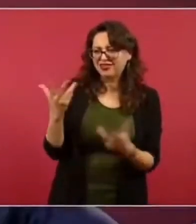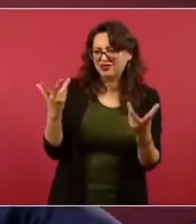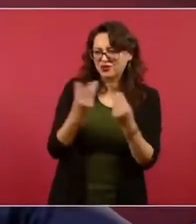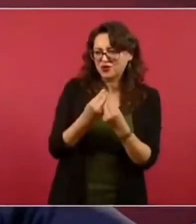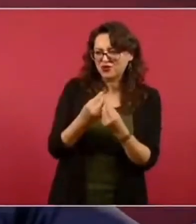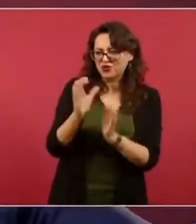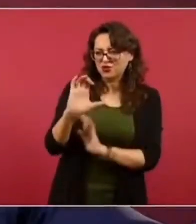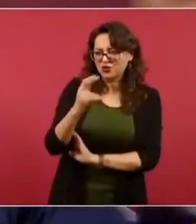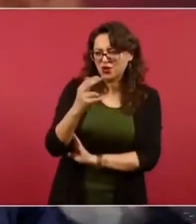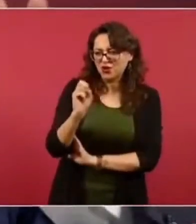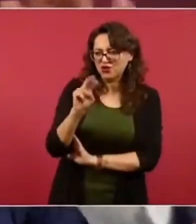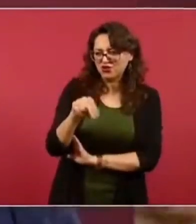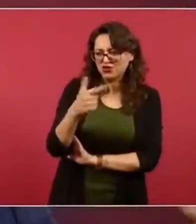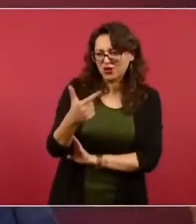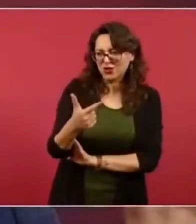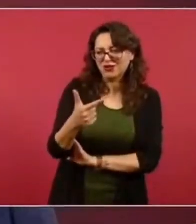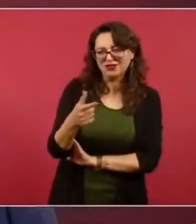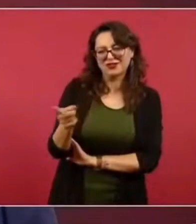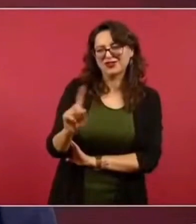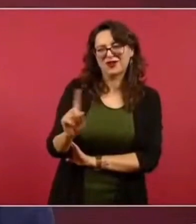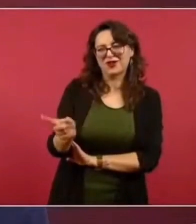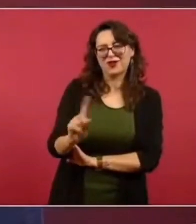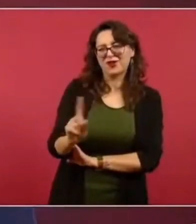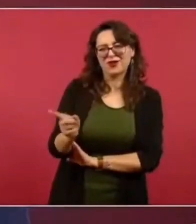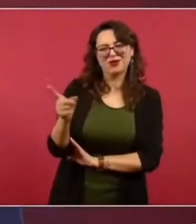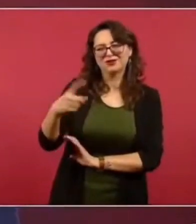pero en fin. En ese entonces,